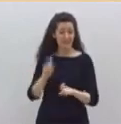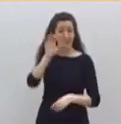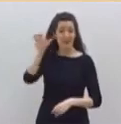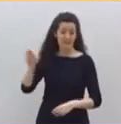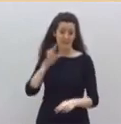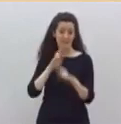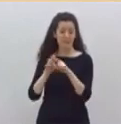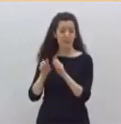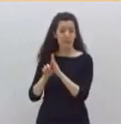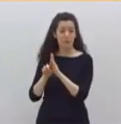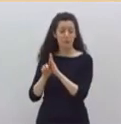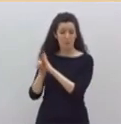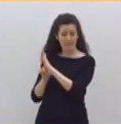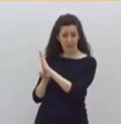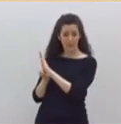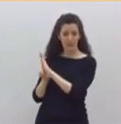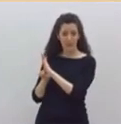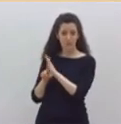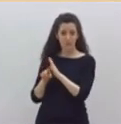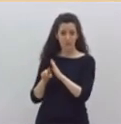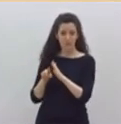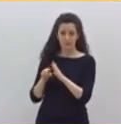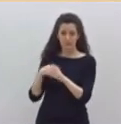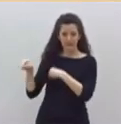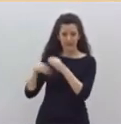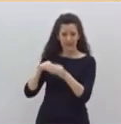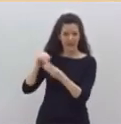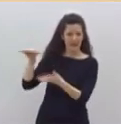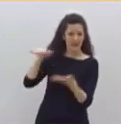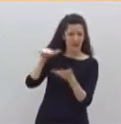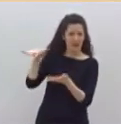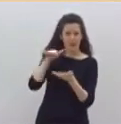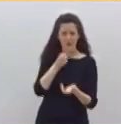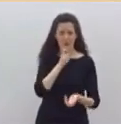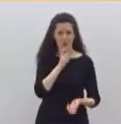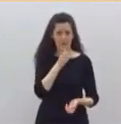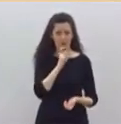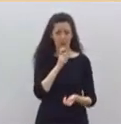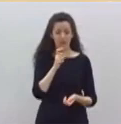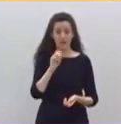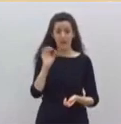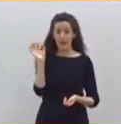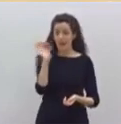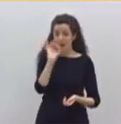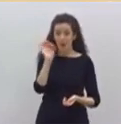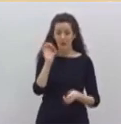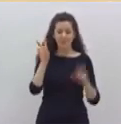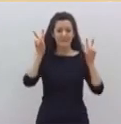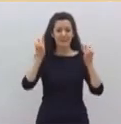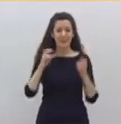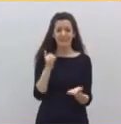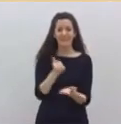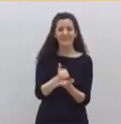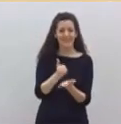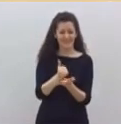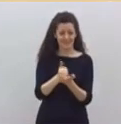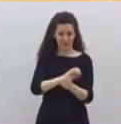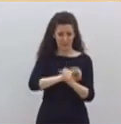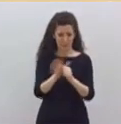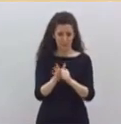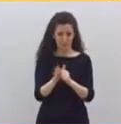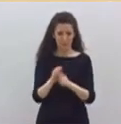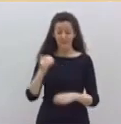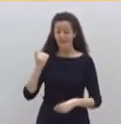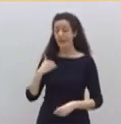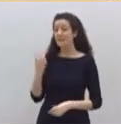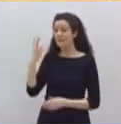lugar, cómo es posible que en materia de test descubramos por la prensa después de haber solicitado en tres sesiones parlamentarias que